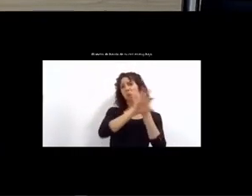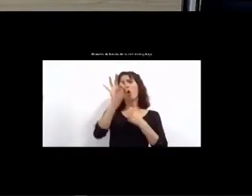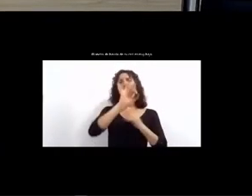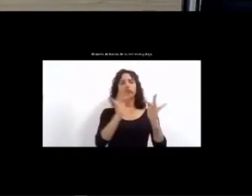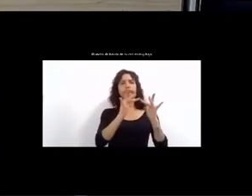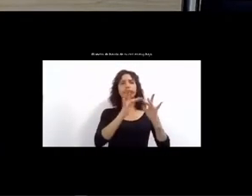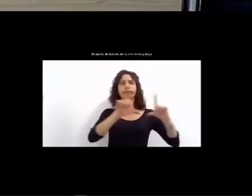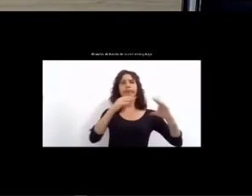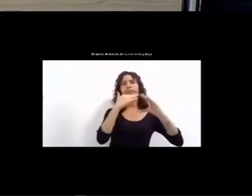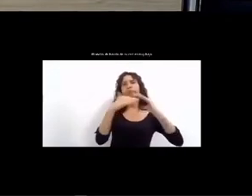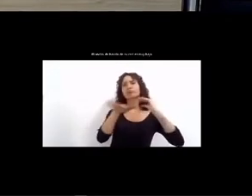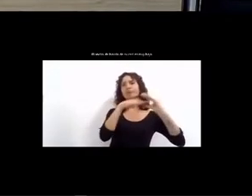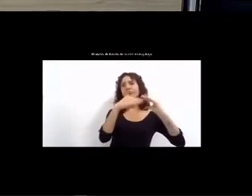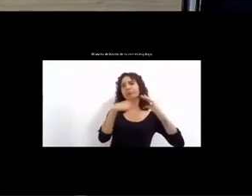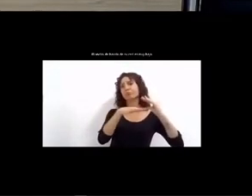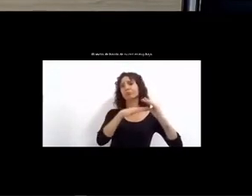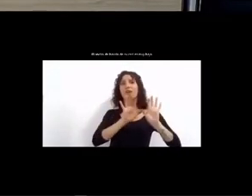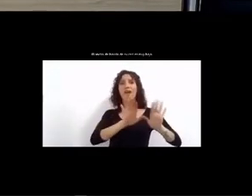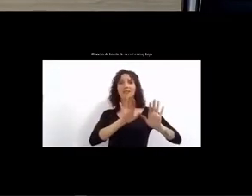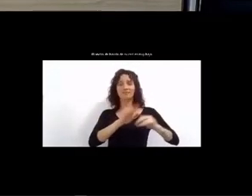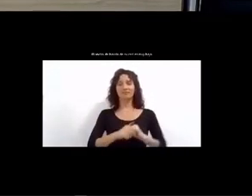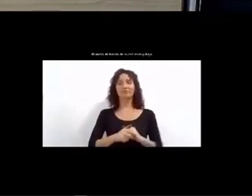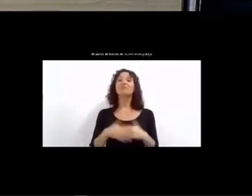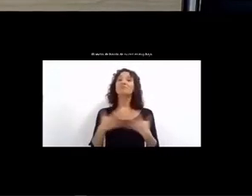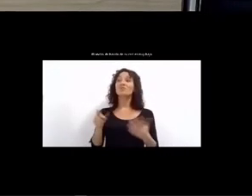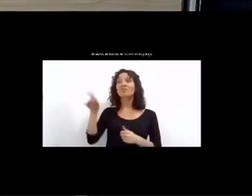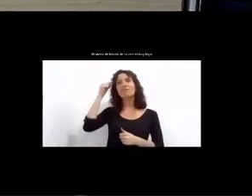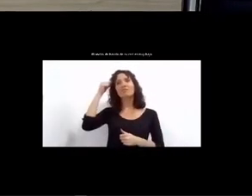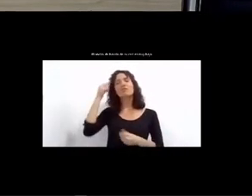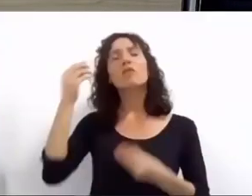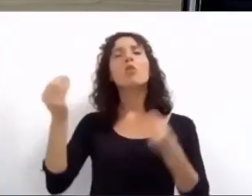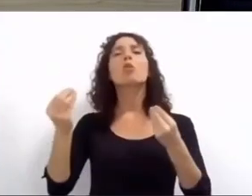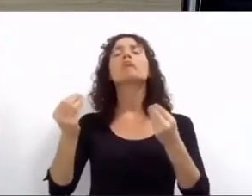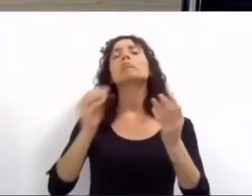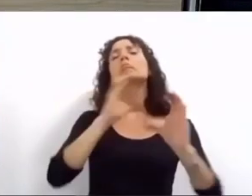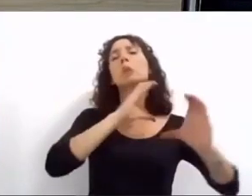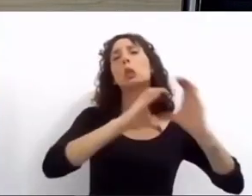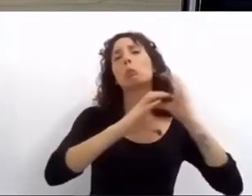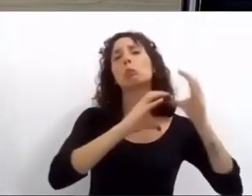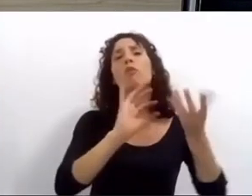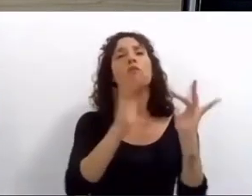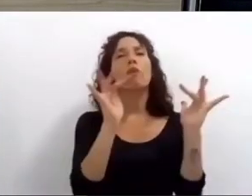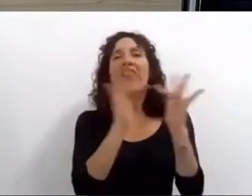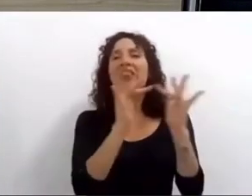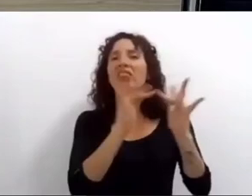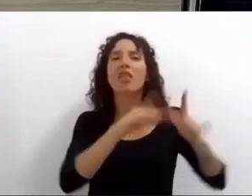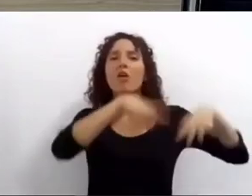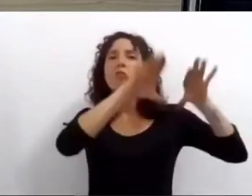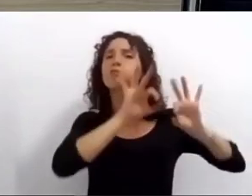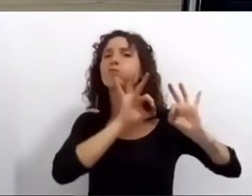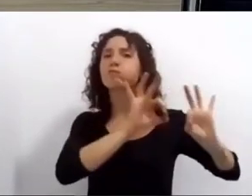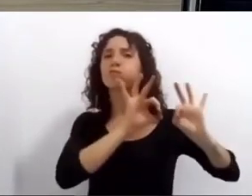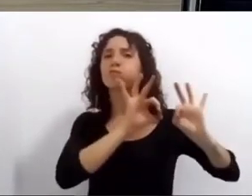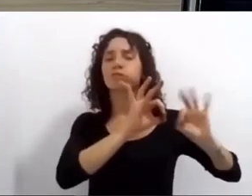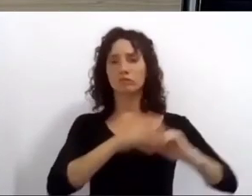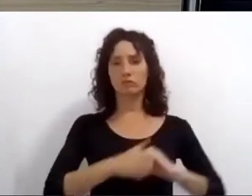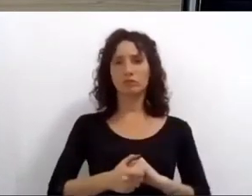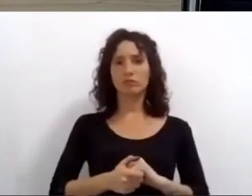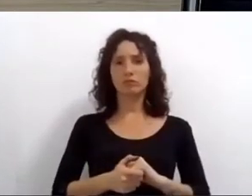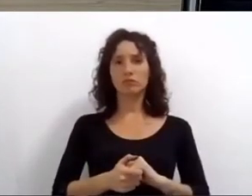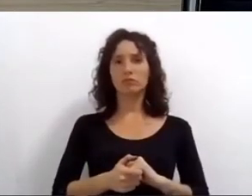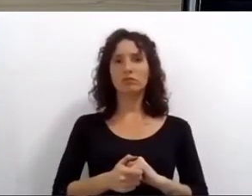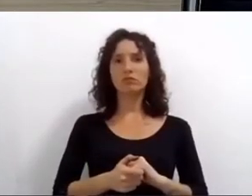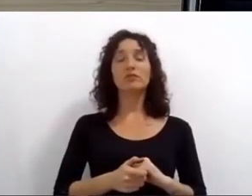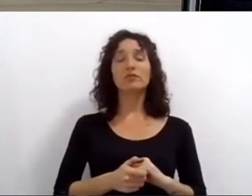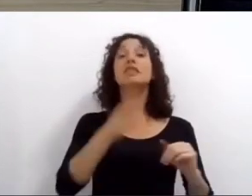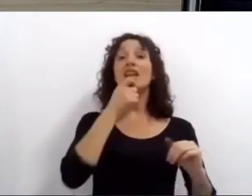un proceso de implementación de un sistema electrónico de comunicación y gestión para que el ciudadano acceda a través de canales digitales a una guía